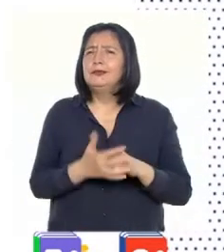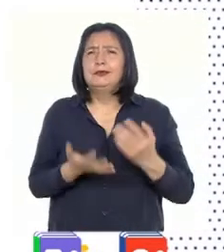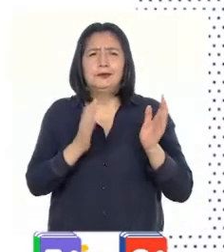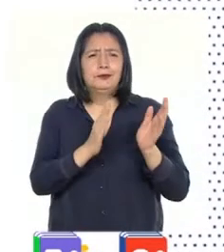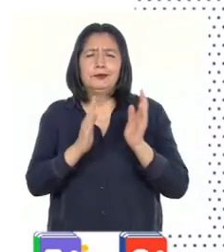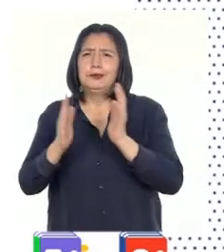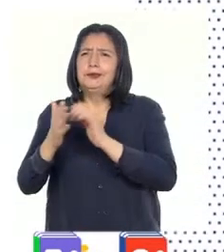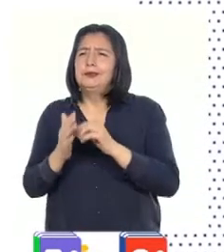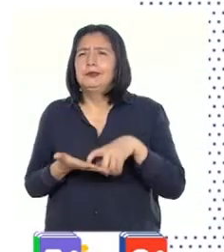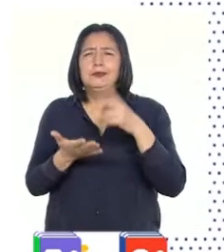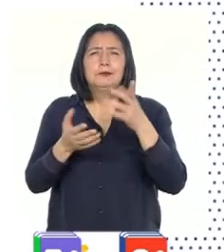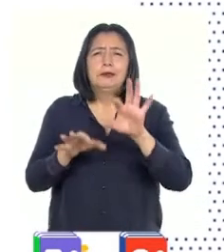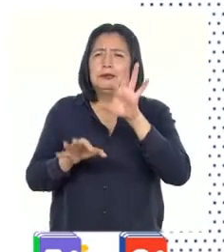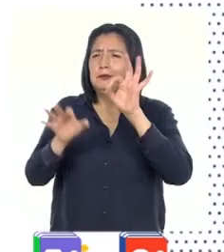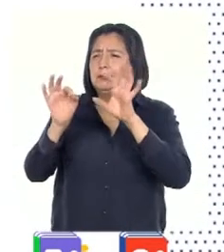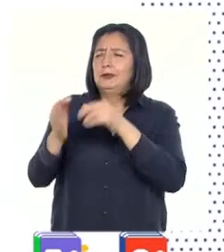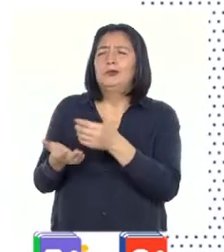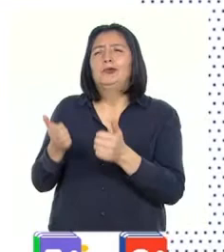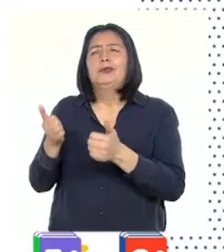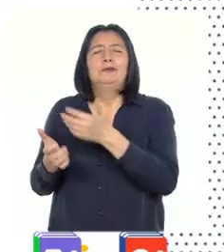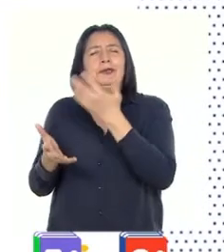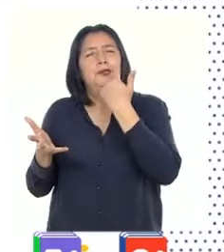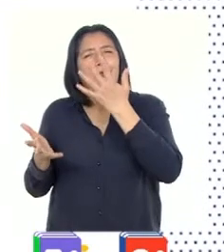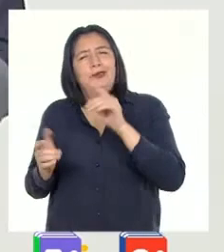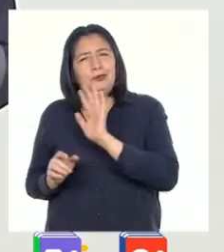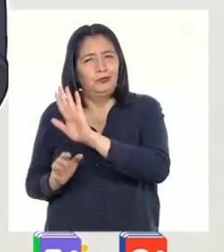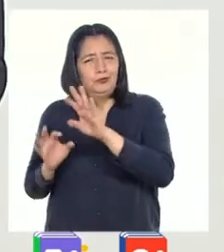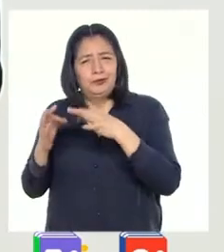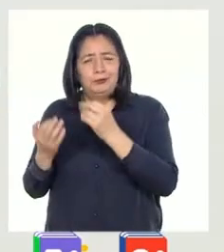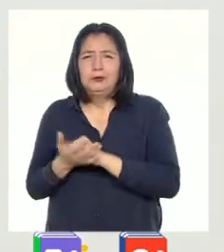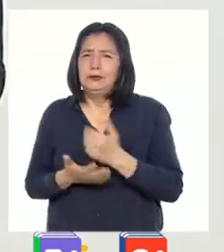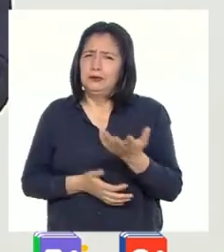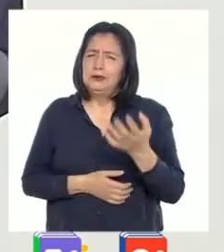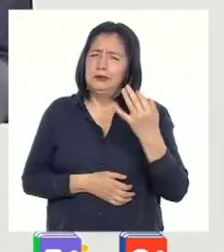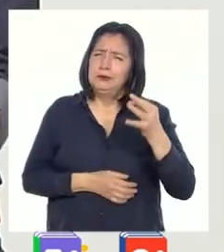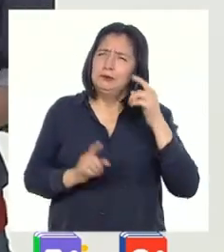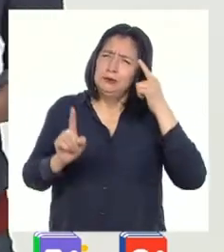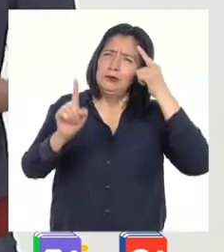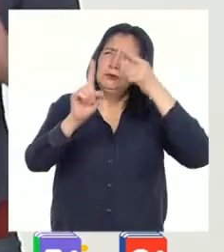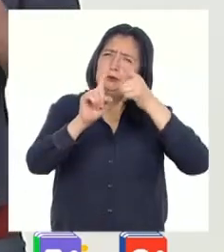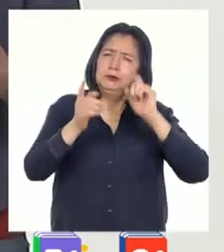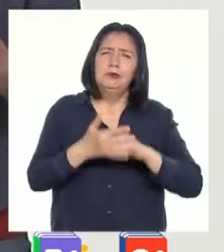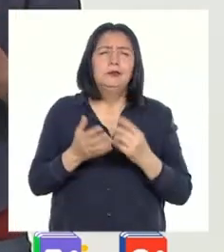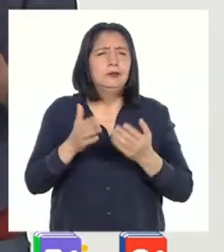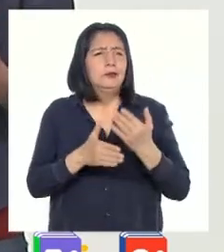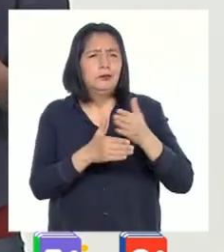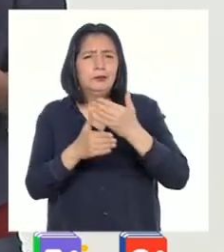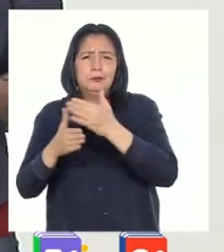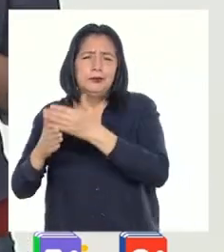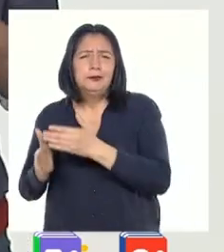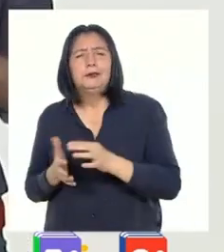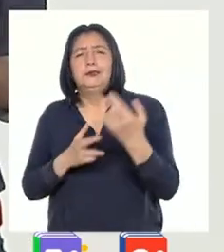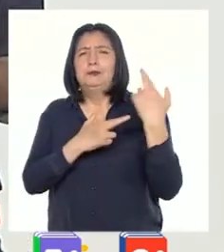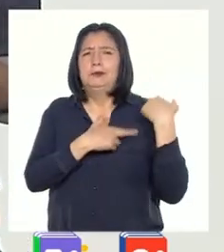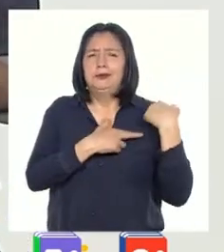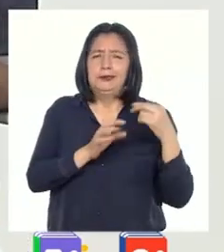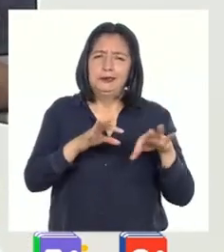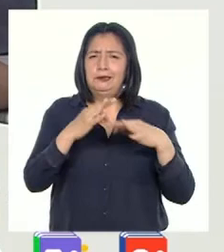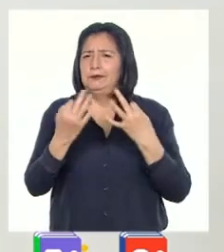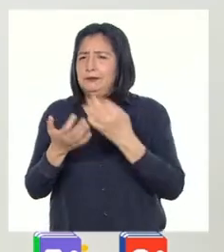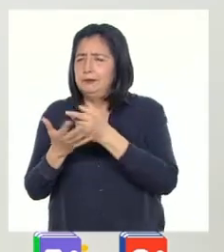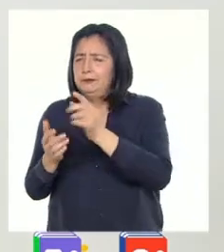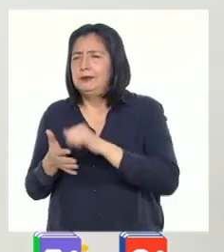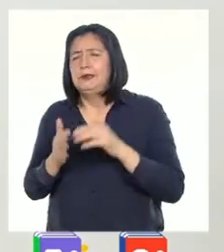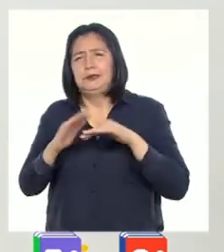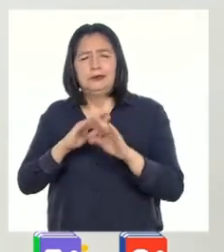gráficos para escoger el que funcione mejor en cada familia. Siempre con el objetivo de distribuir los quehaceres del hogar con igualdad.